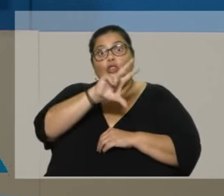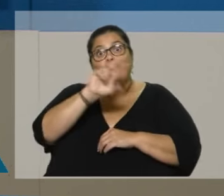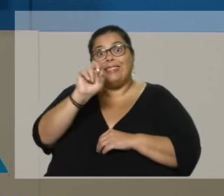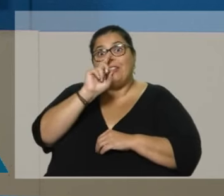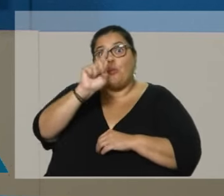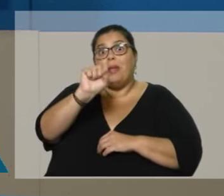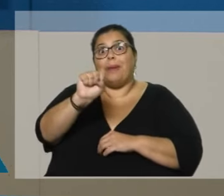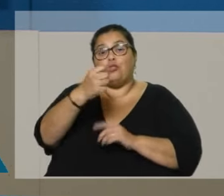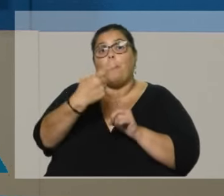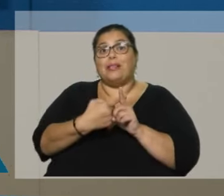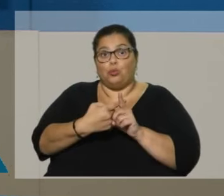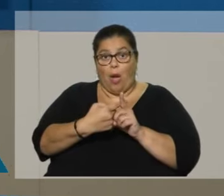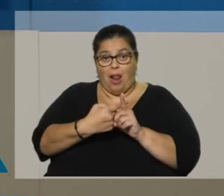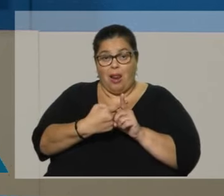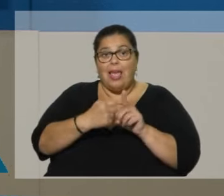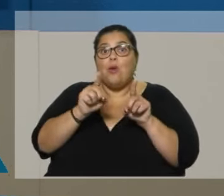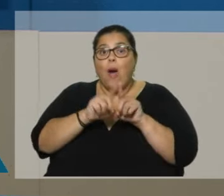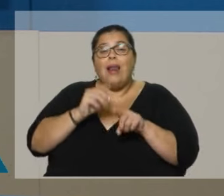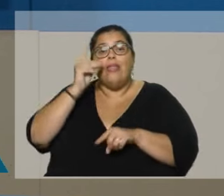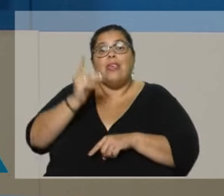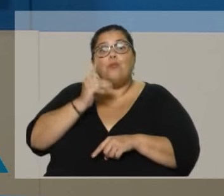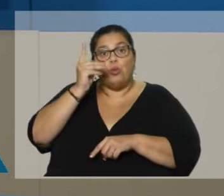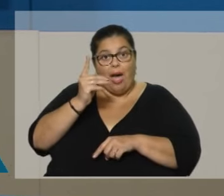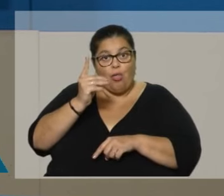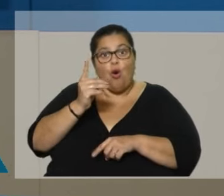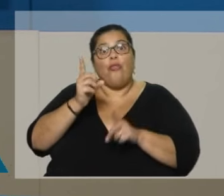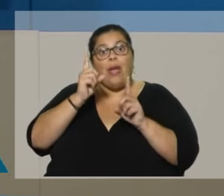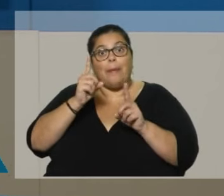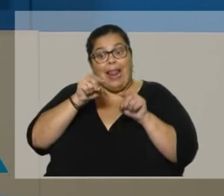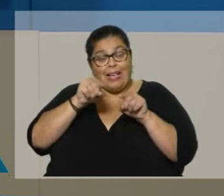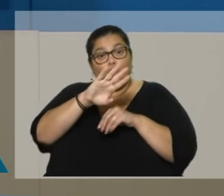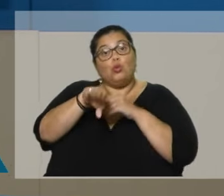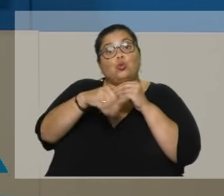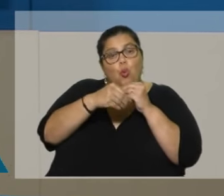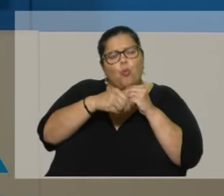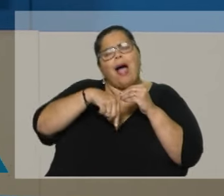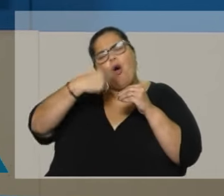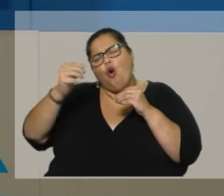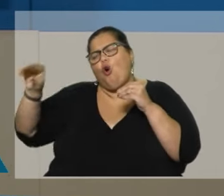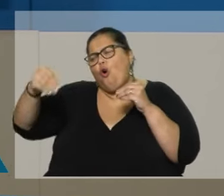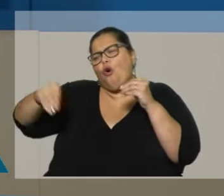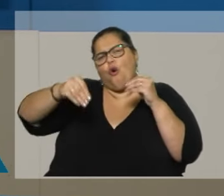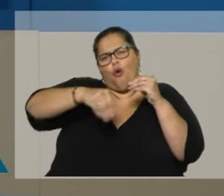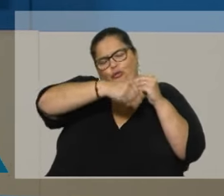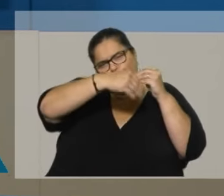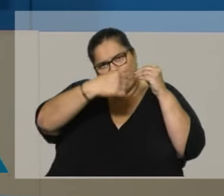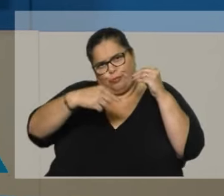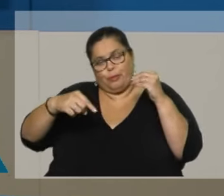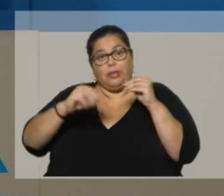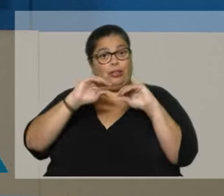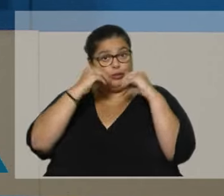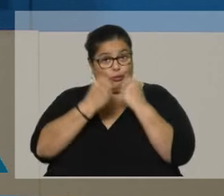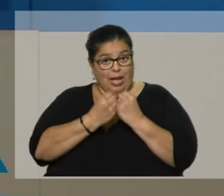pesos al mes, igual que un diputado. A esto hay que agregar partidas, viáticos y otras cuestiones. En el caso de un senador son